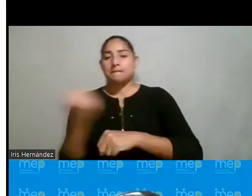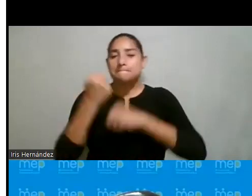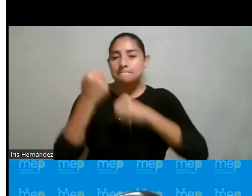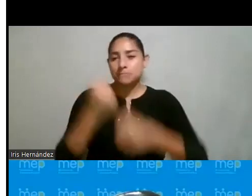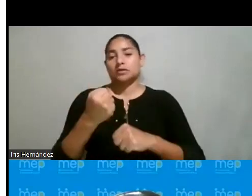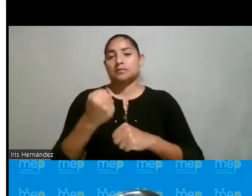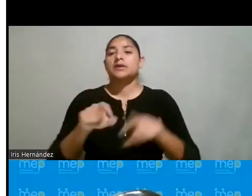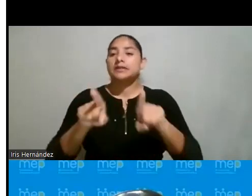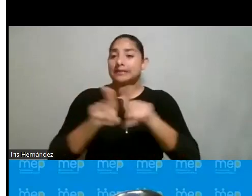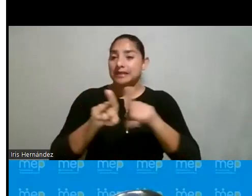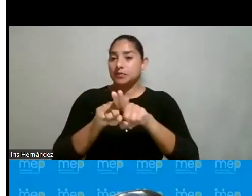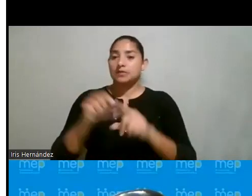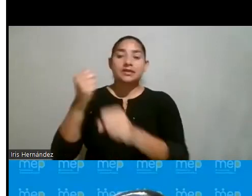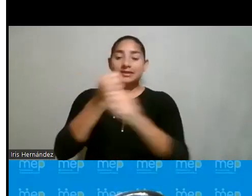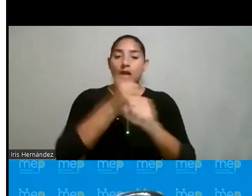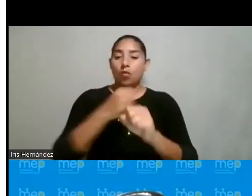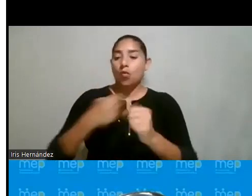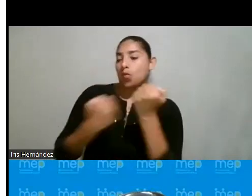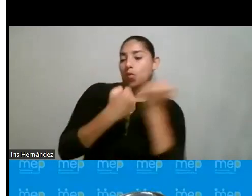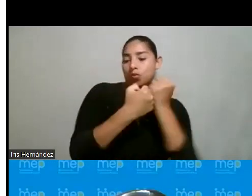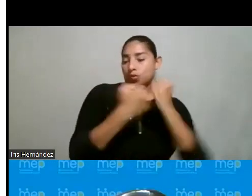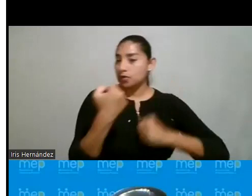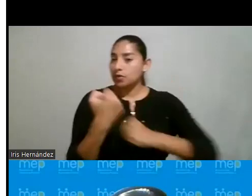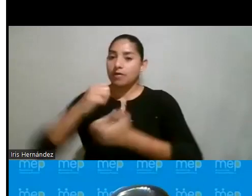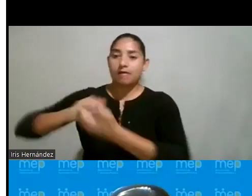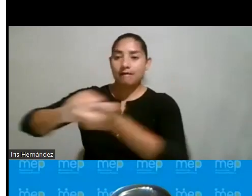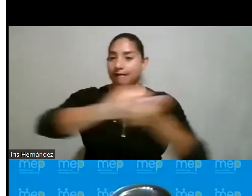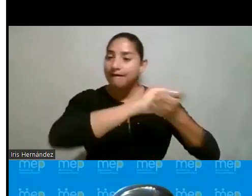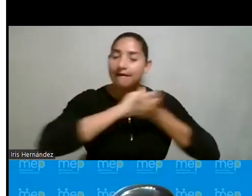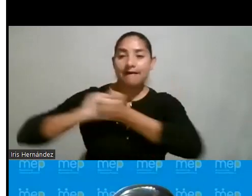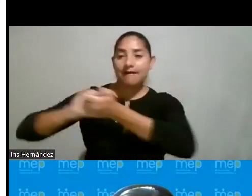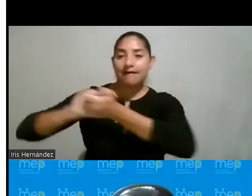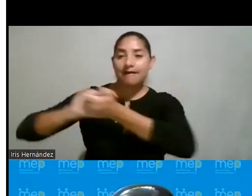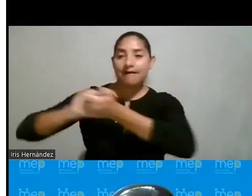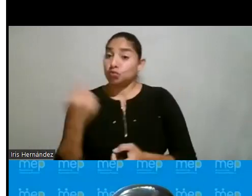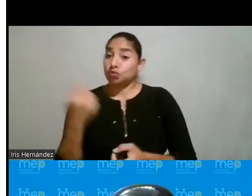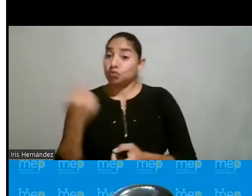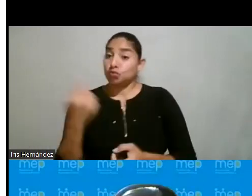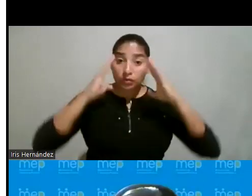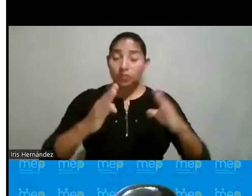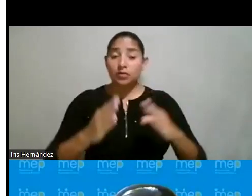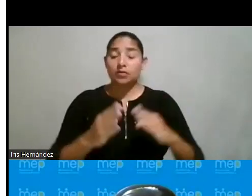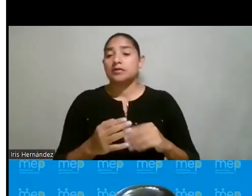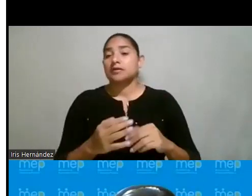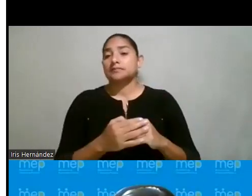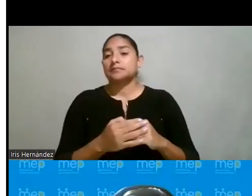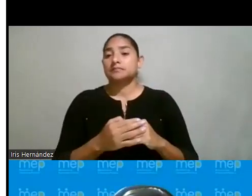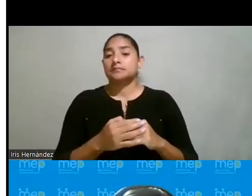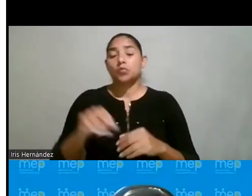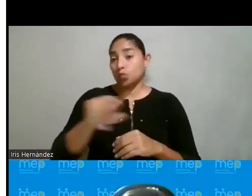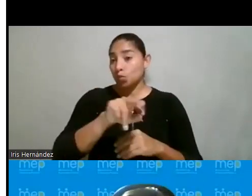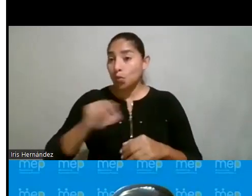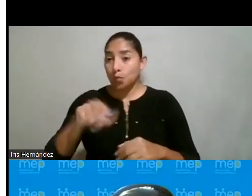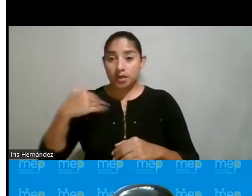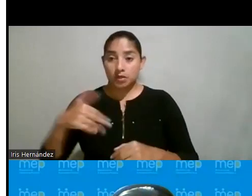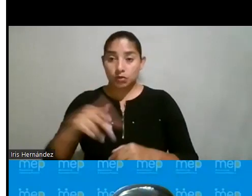Y evidentemente un tema del trabajo colaborativo, un tema de trabajo no solamente entre los mismos compañeros y